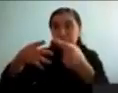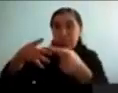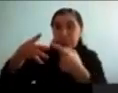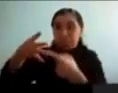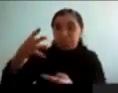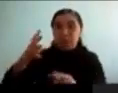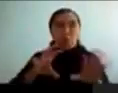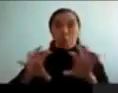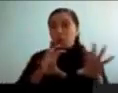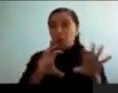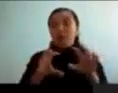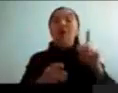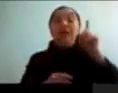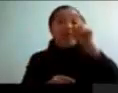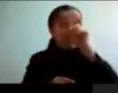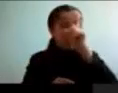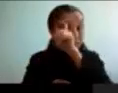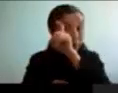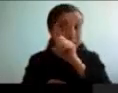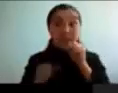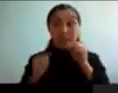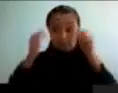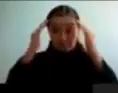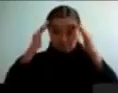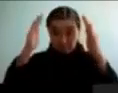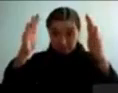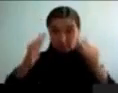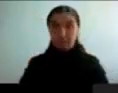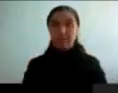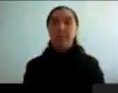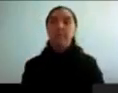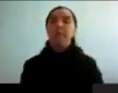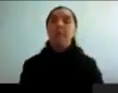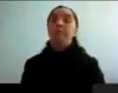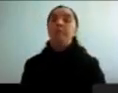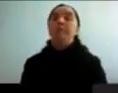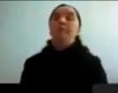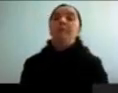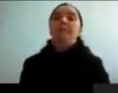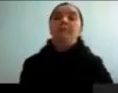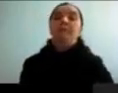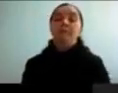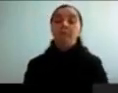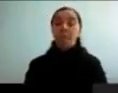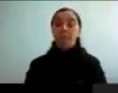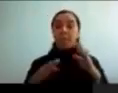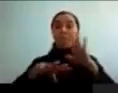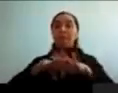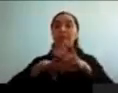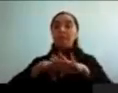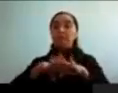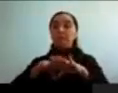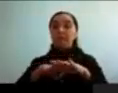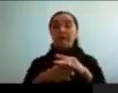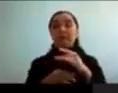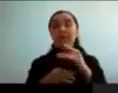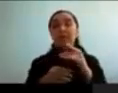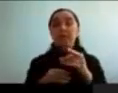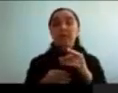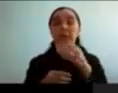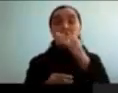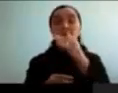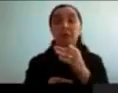dificultades para poder definirla. Si nos vamos a la matemática, nos damos cuenta que nosotros podemos realizar definiciones